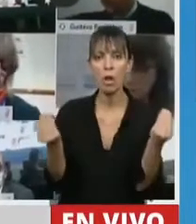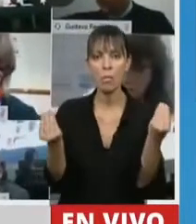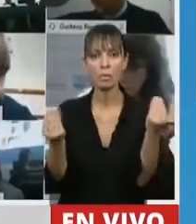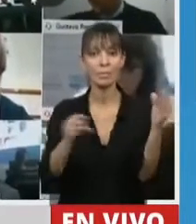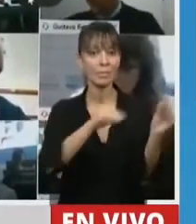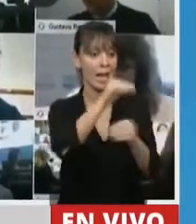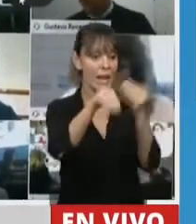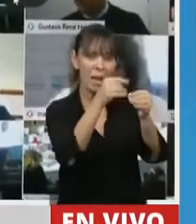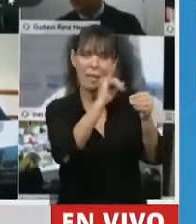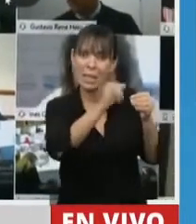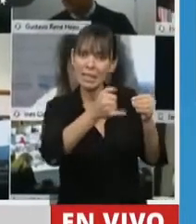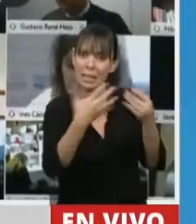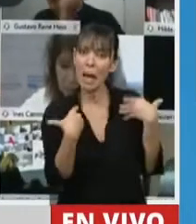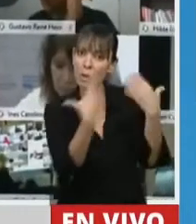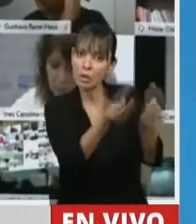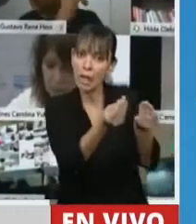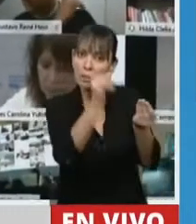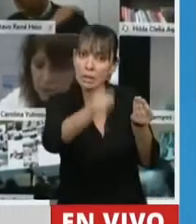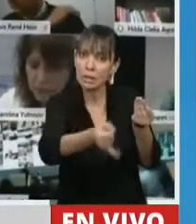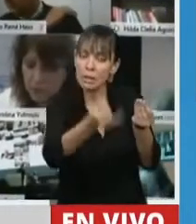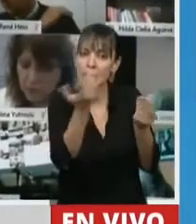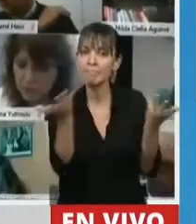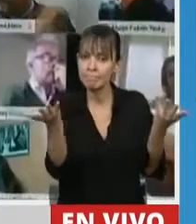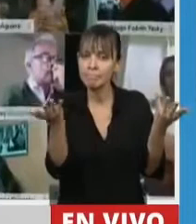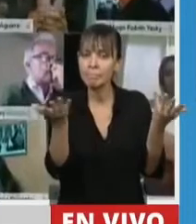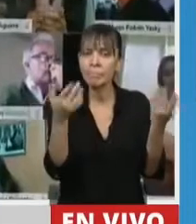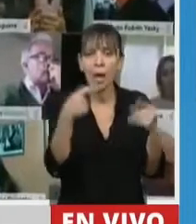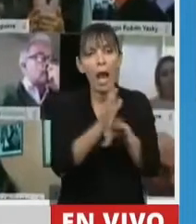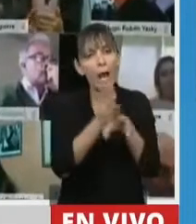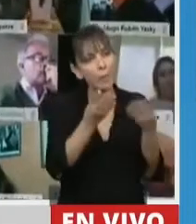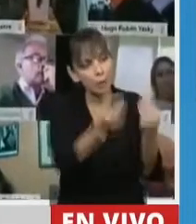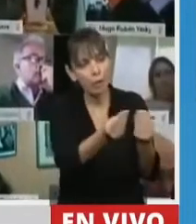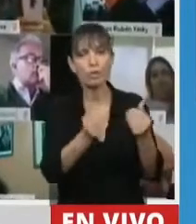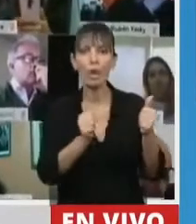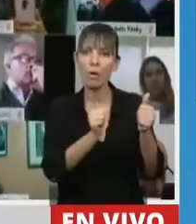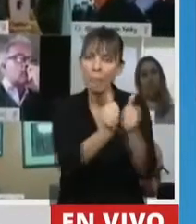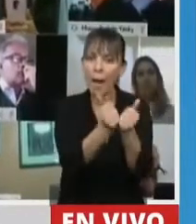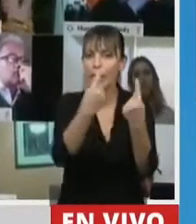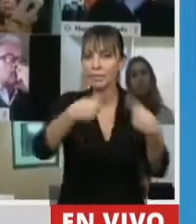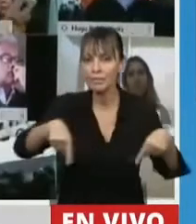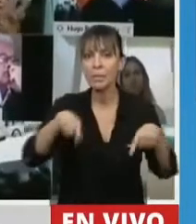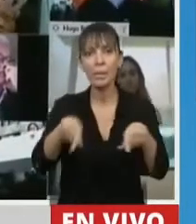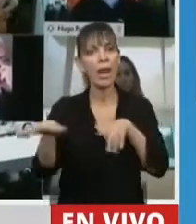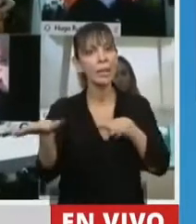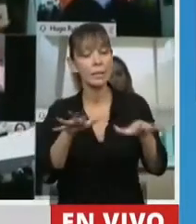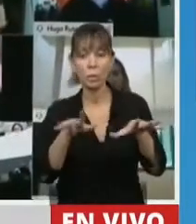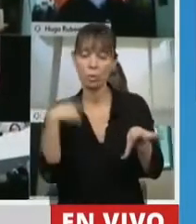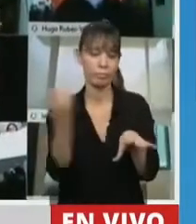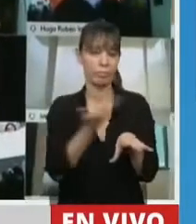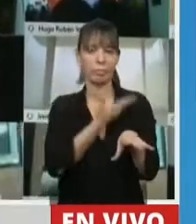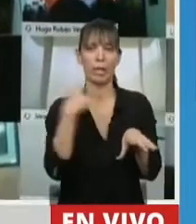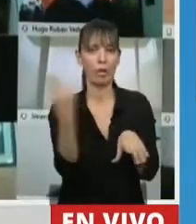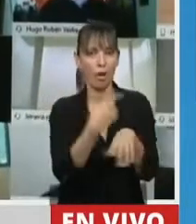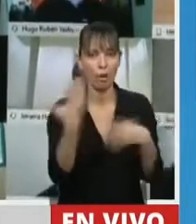las familias que es nuestro deber acompañarlos y transitar, aunque no sepamos, esta crisis nos interpeló a todos,